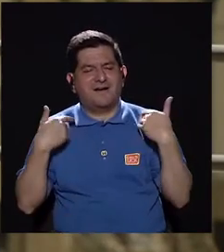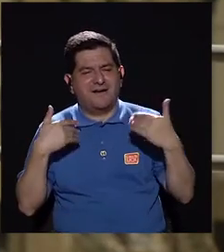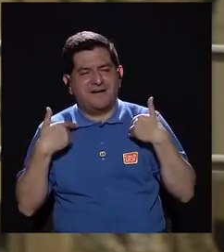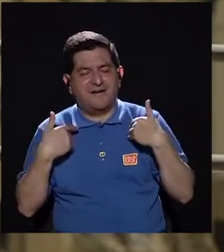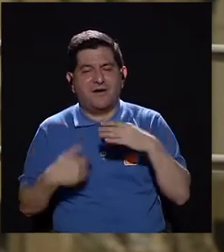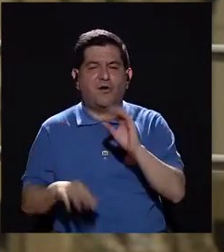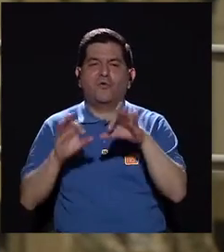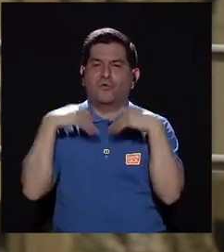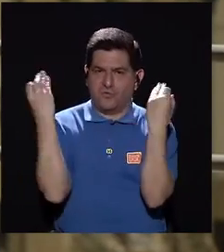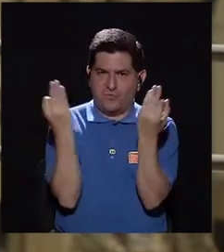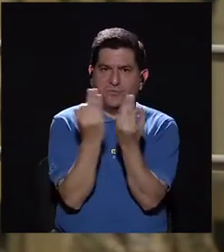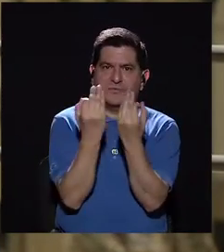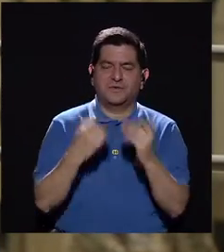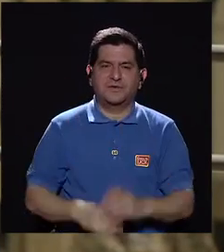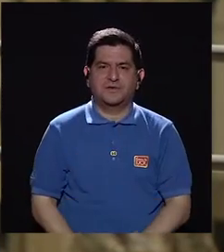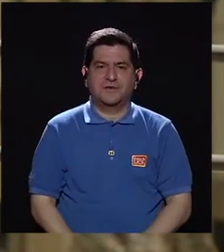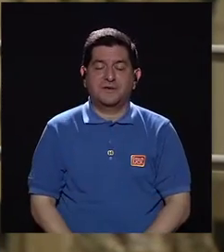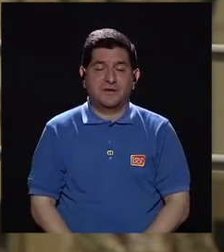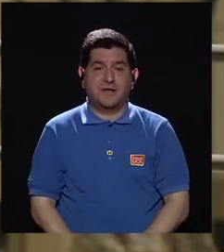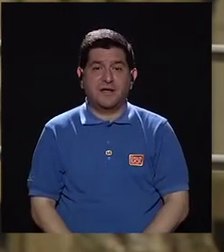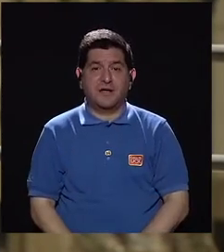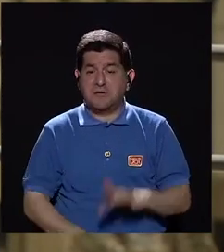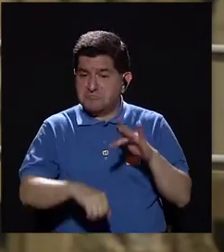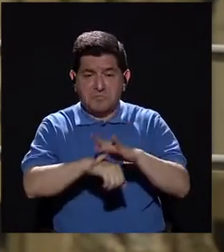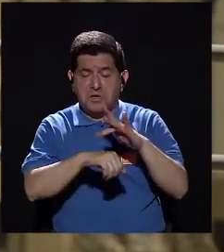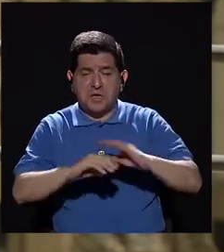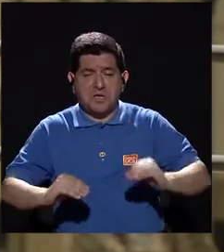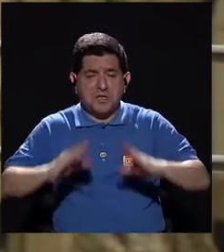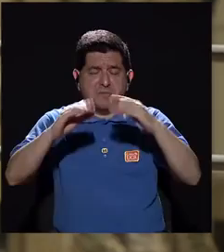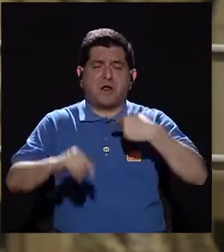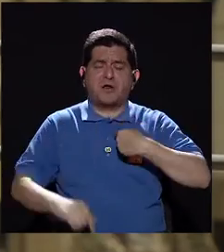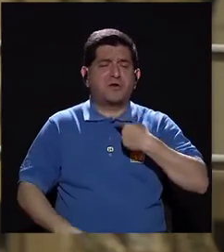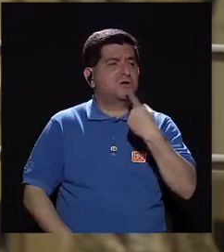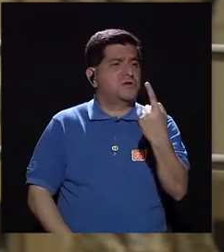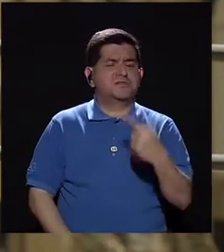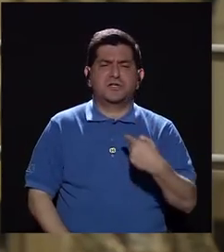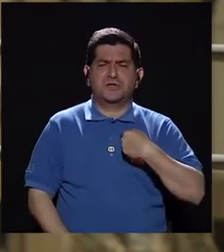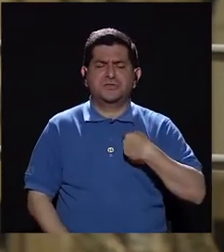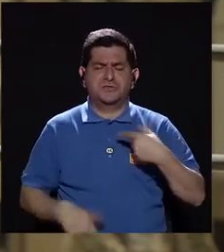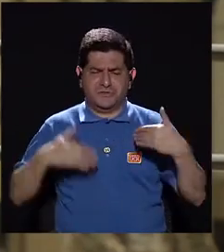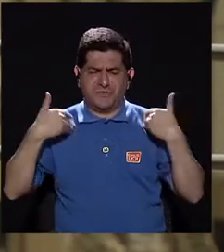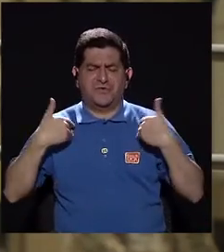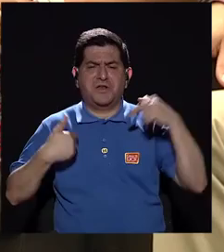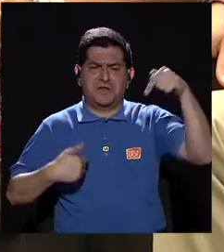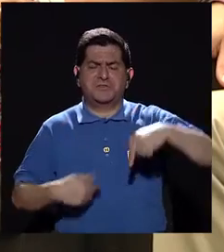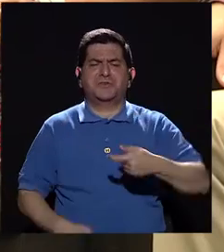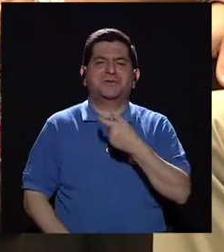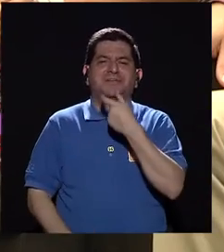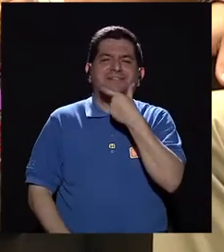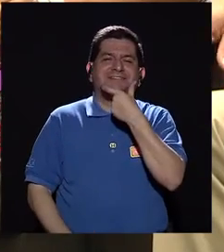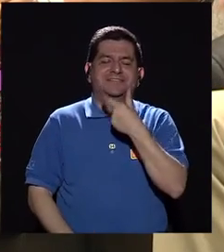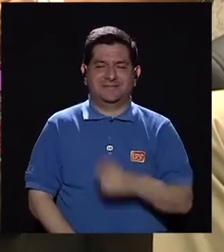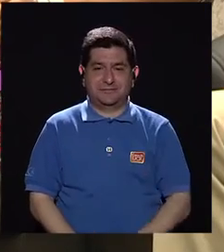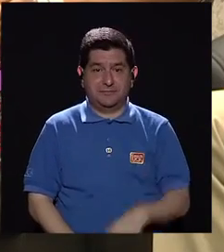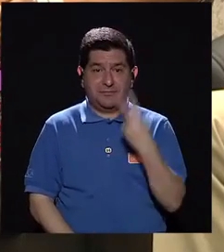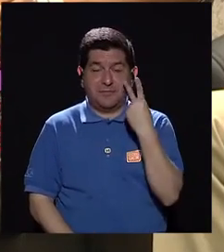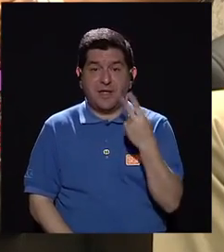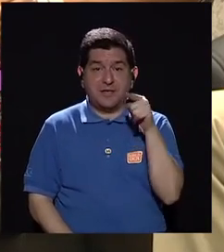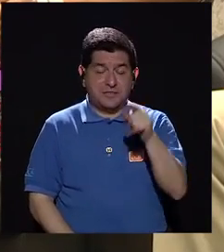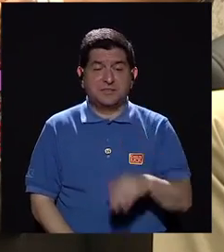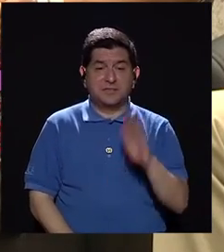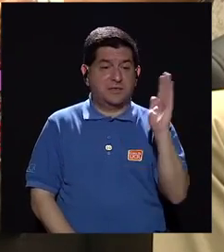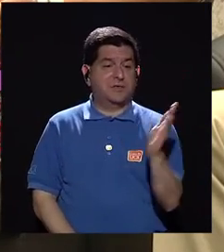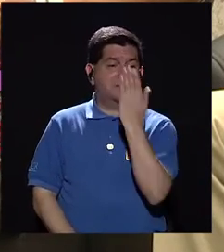con mi familia, claro. Y desde la mañana, hoy voy a ser feliz, hoy voy a sonreír o verse en el espejo